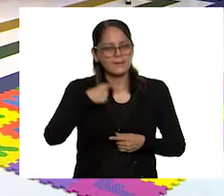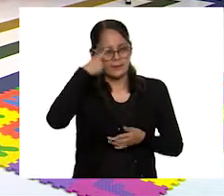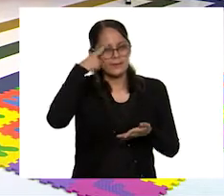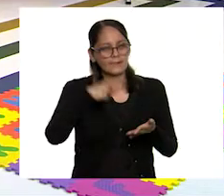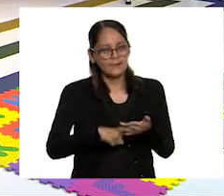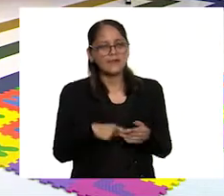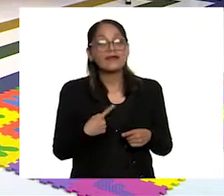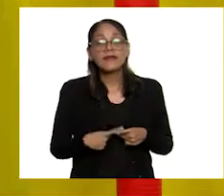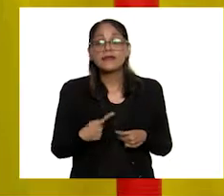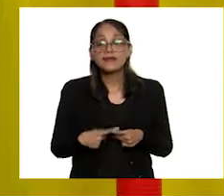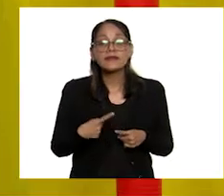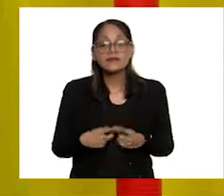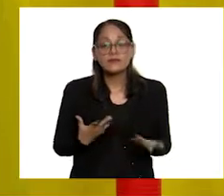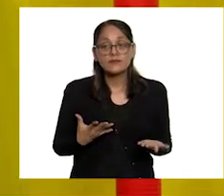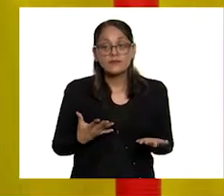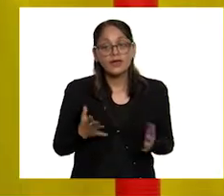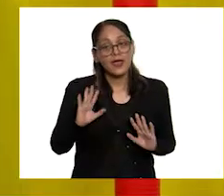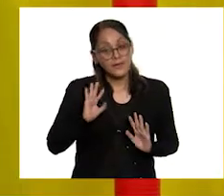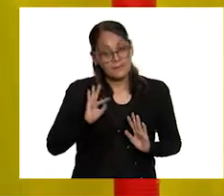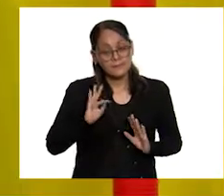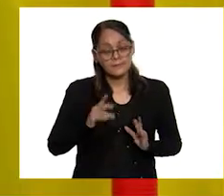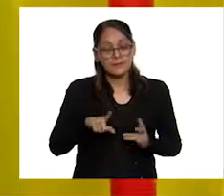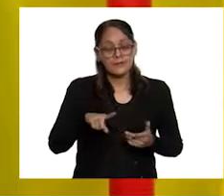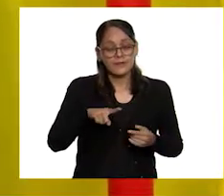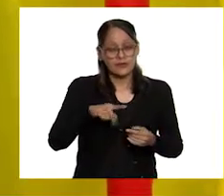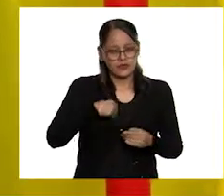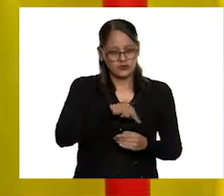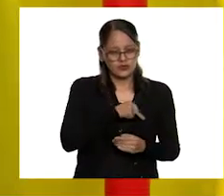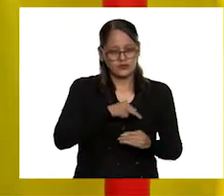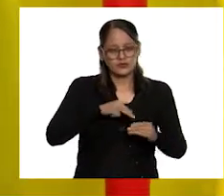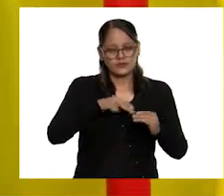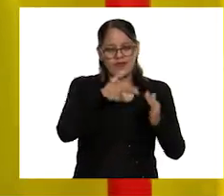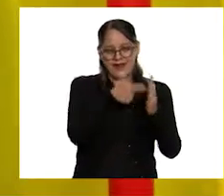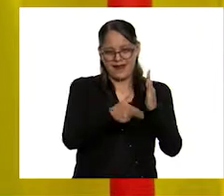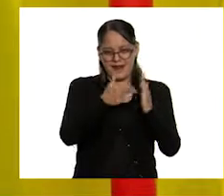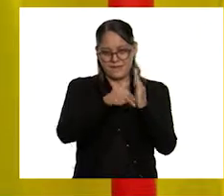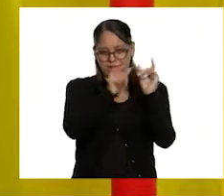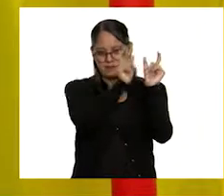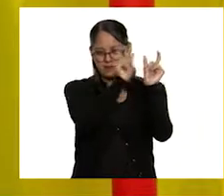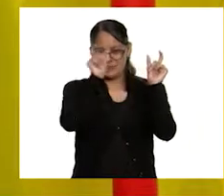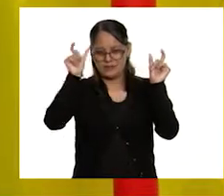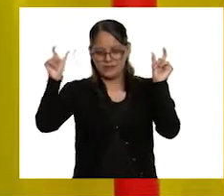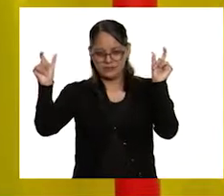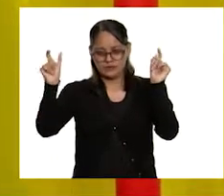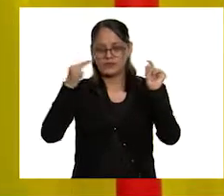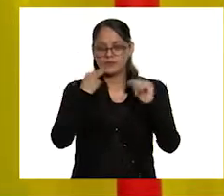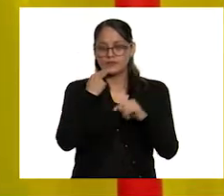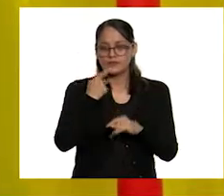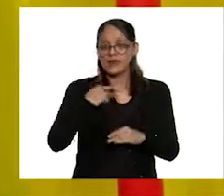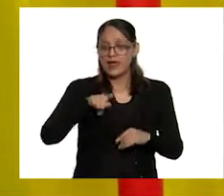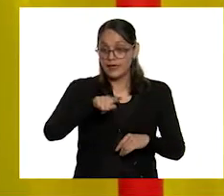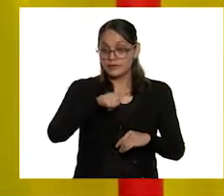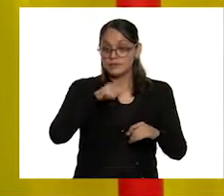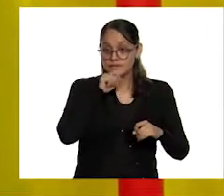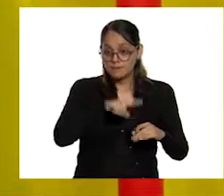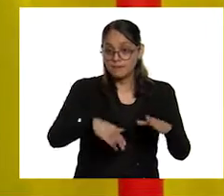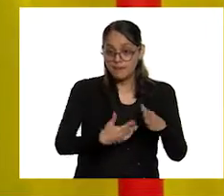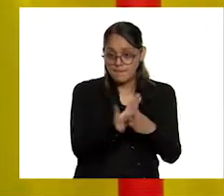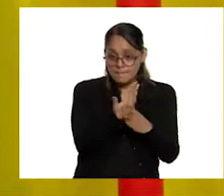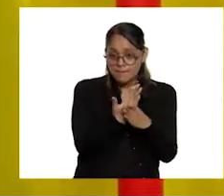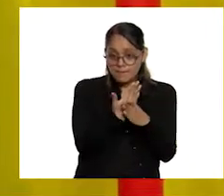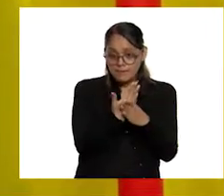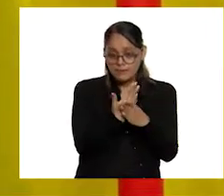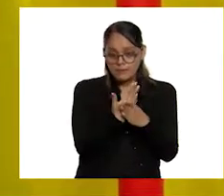¿verdad? ¿De quién se trata? Hay muchas herramientas para poder distinguir esto. A ver, se levantan muy temprano, pero también puede